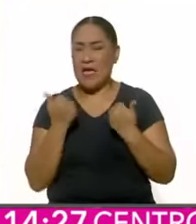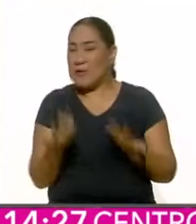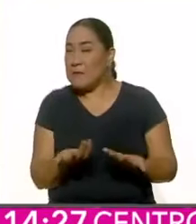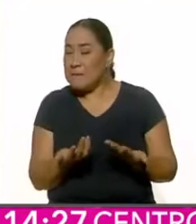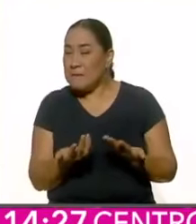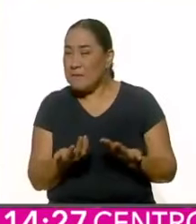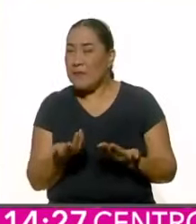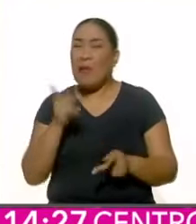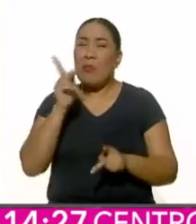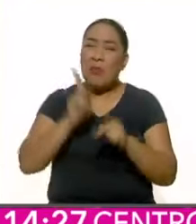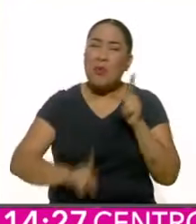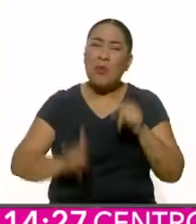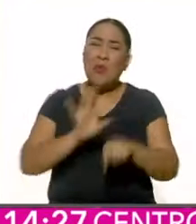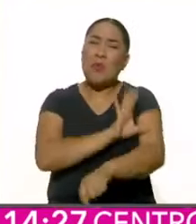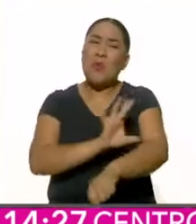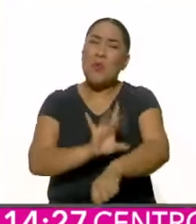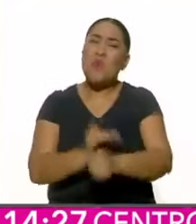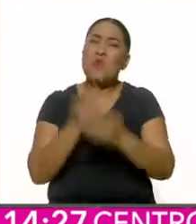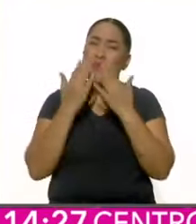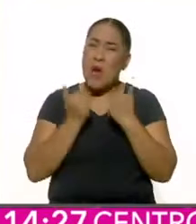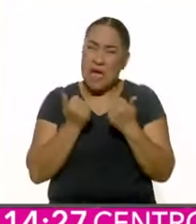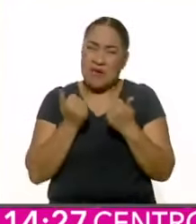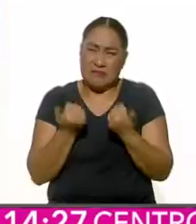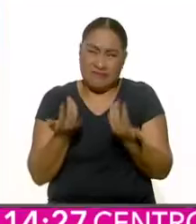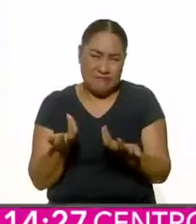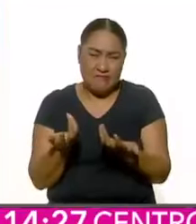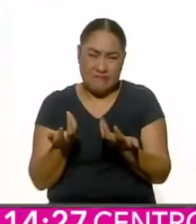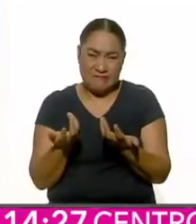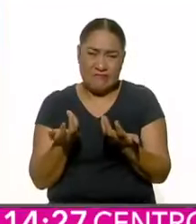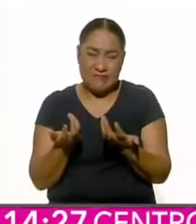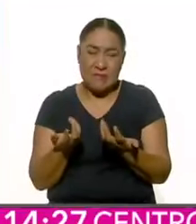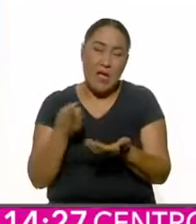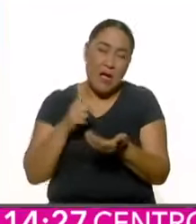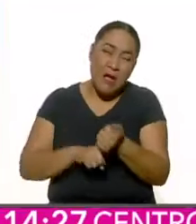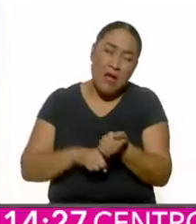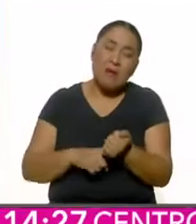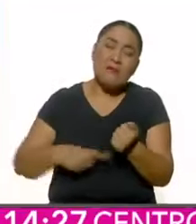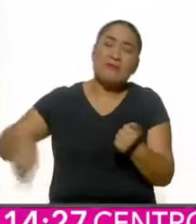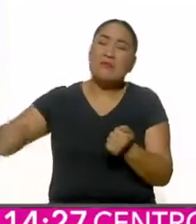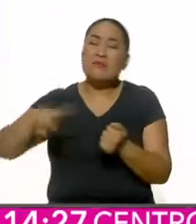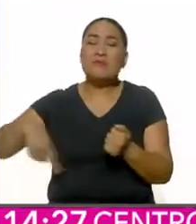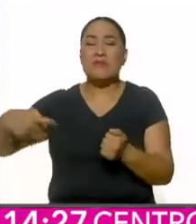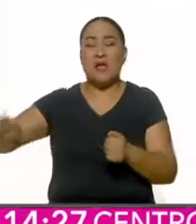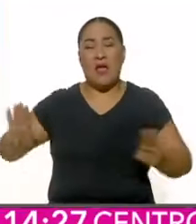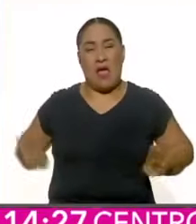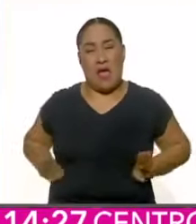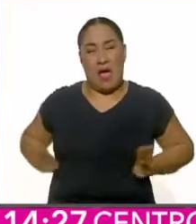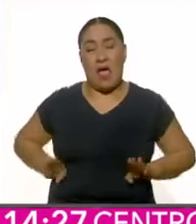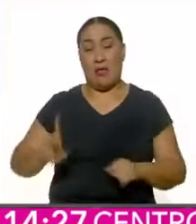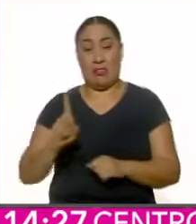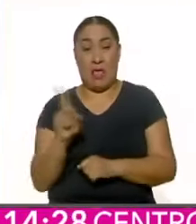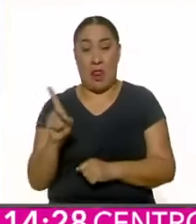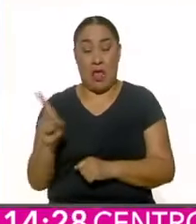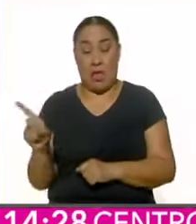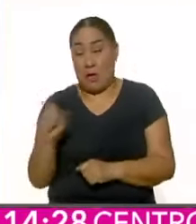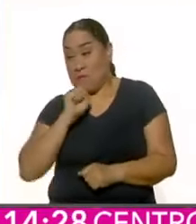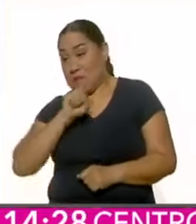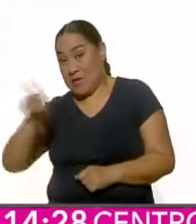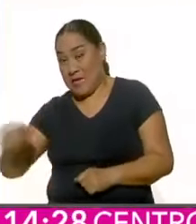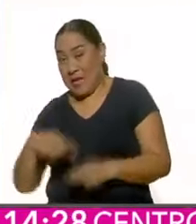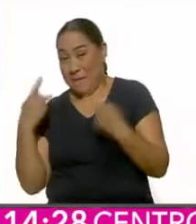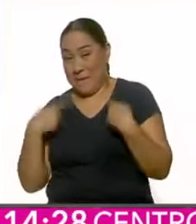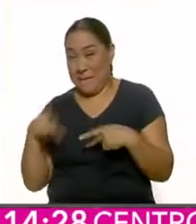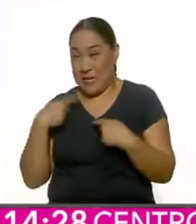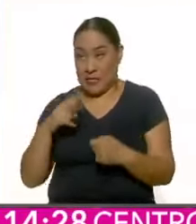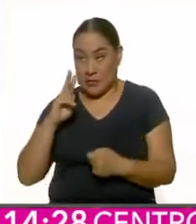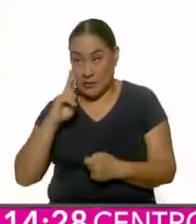Incompleto y deshonesto es, sin embargo, este análisis de esos santones de la derecha a los que ahora sus propios seguidores